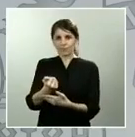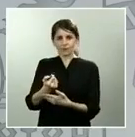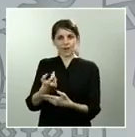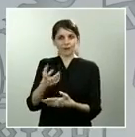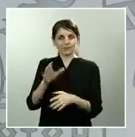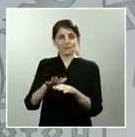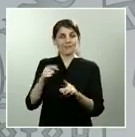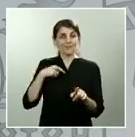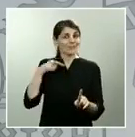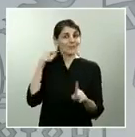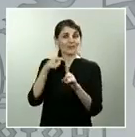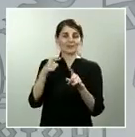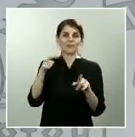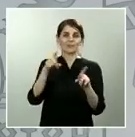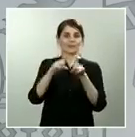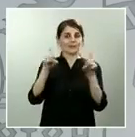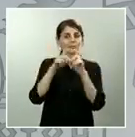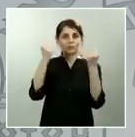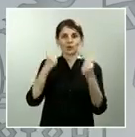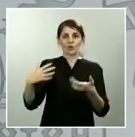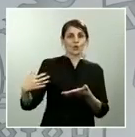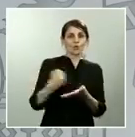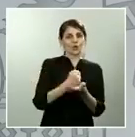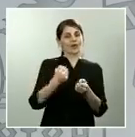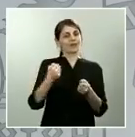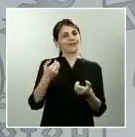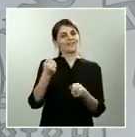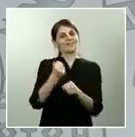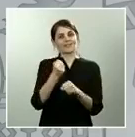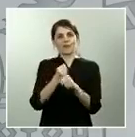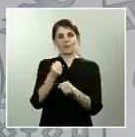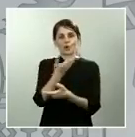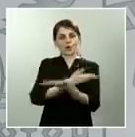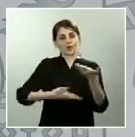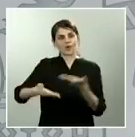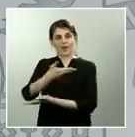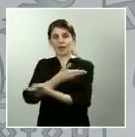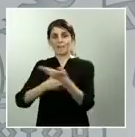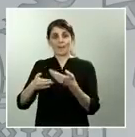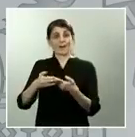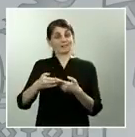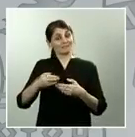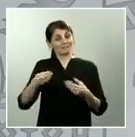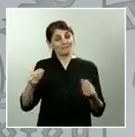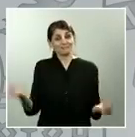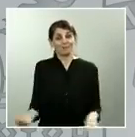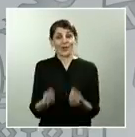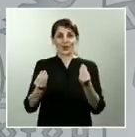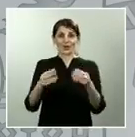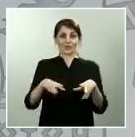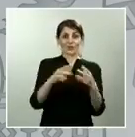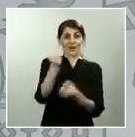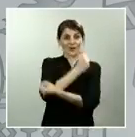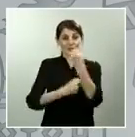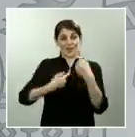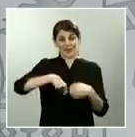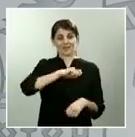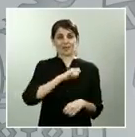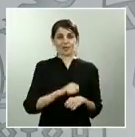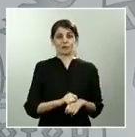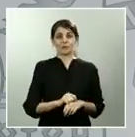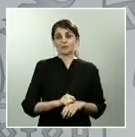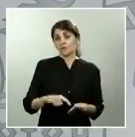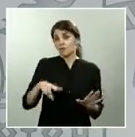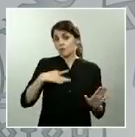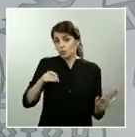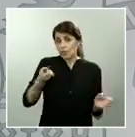la reconstrucción social y económica de España. Es lo que le puedo informar y que se ha producido en el día de hoy. Y,